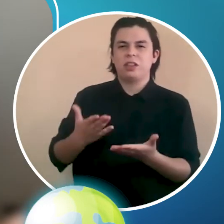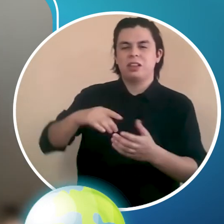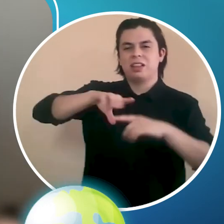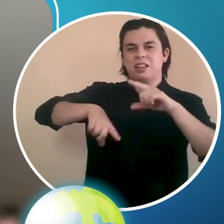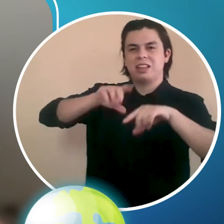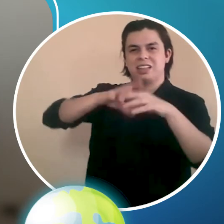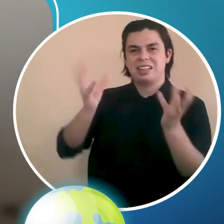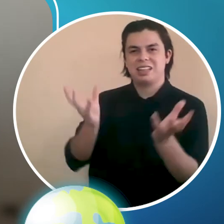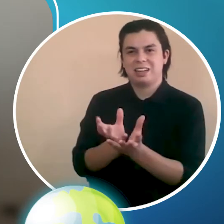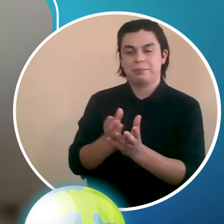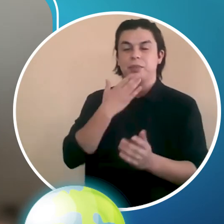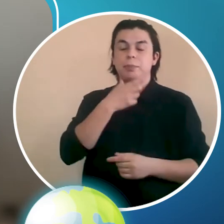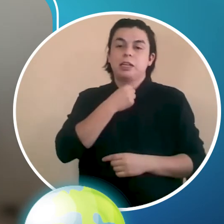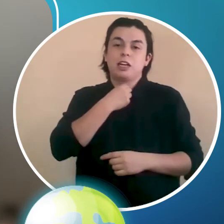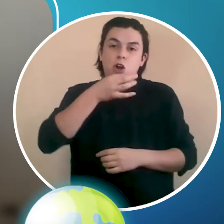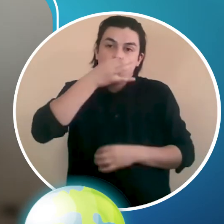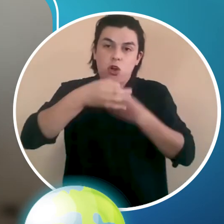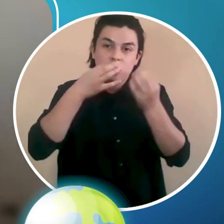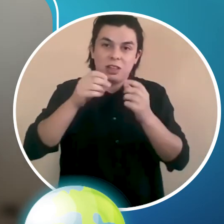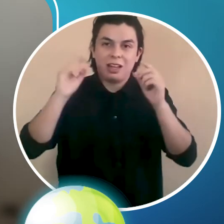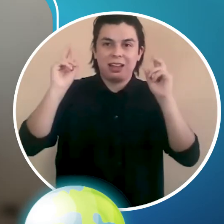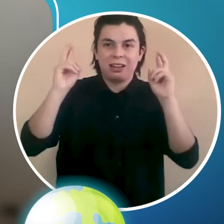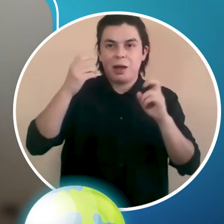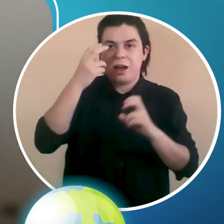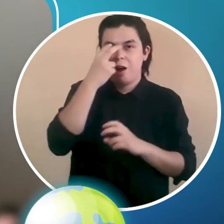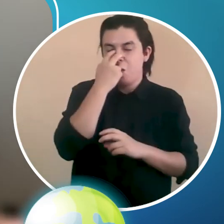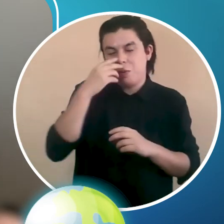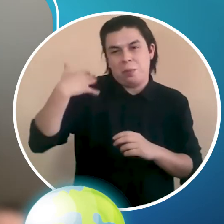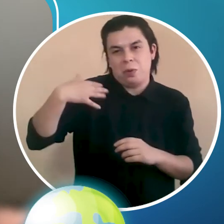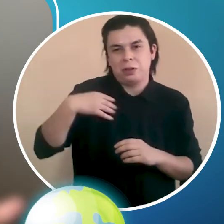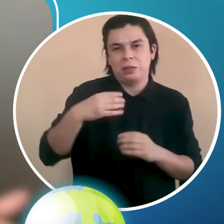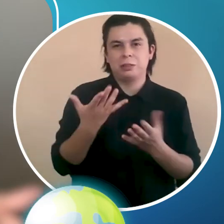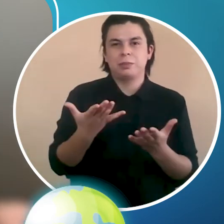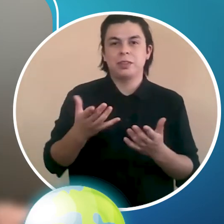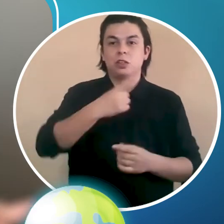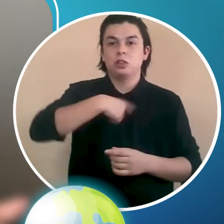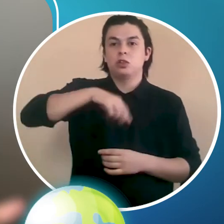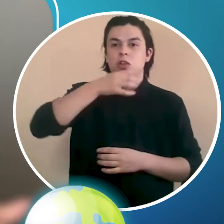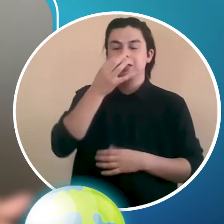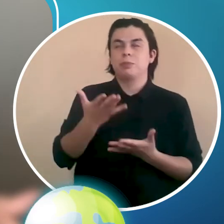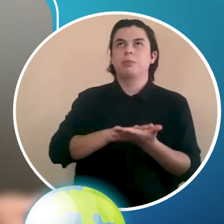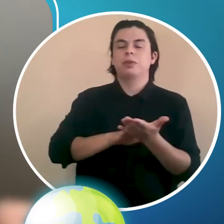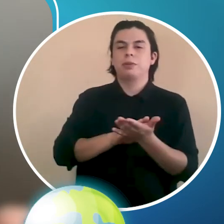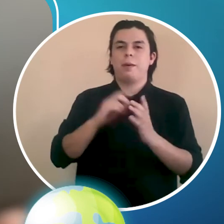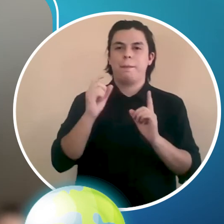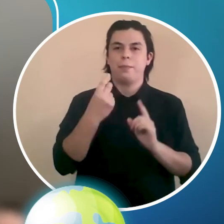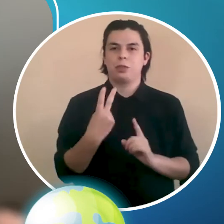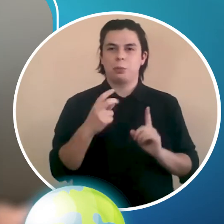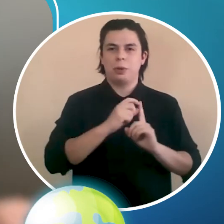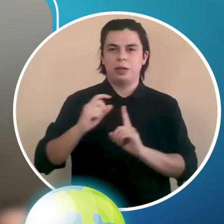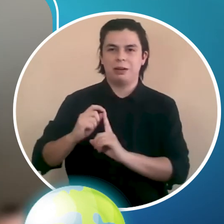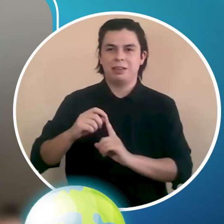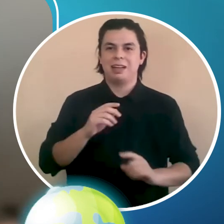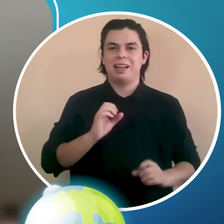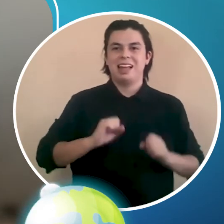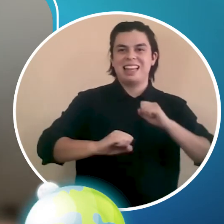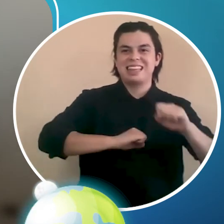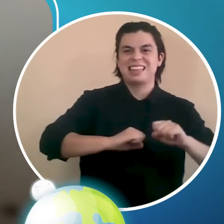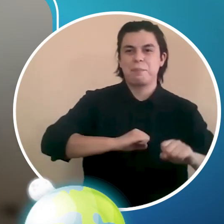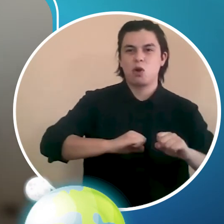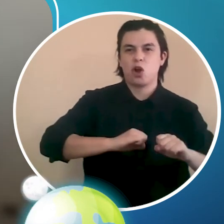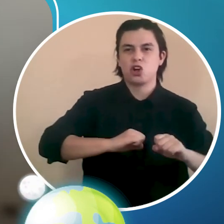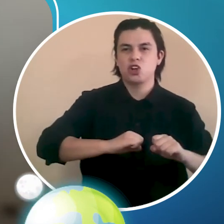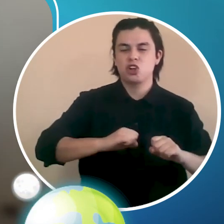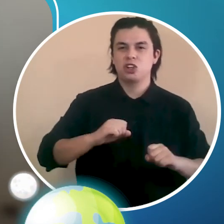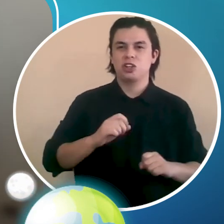es que nosotros en Chile buscamos la palabra temblor, cuando es un sismo de poca intensidad o lo sentimos muy poco.